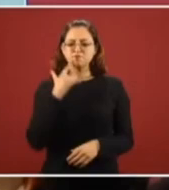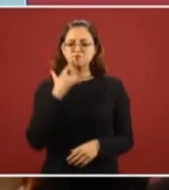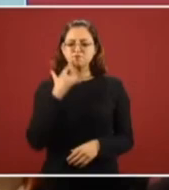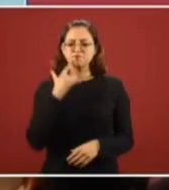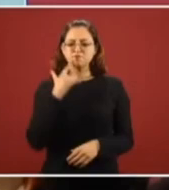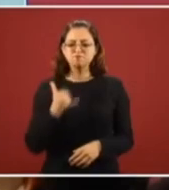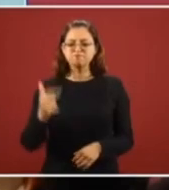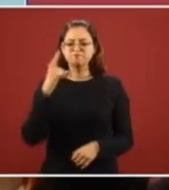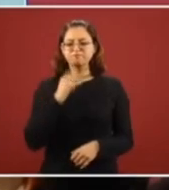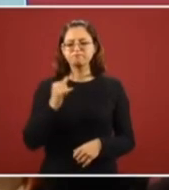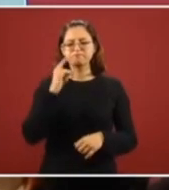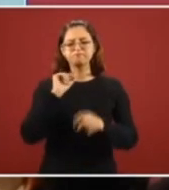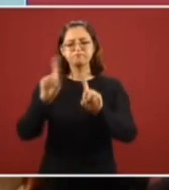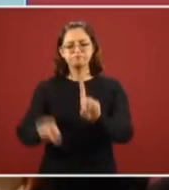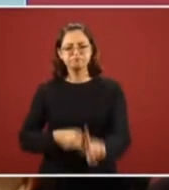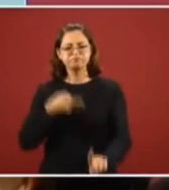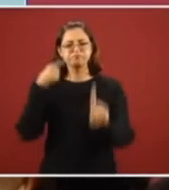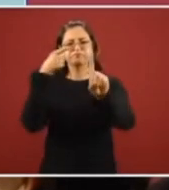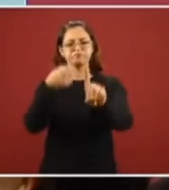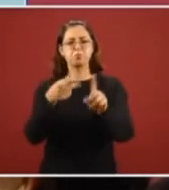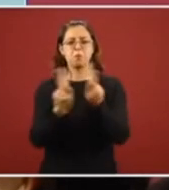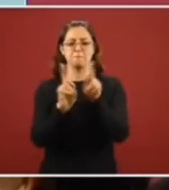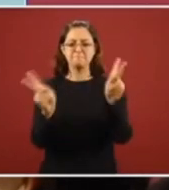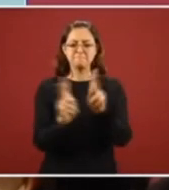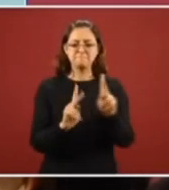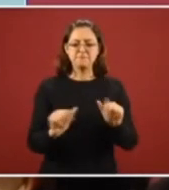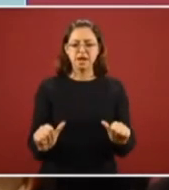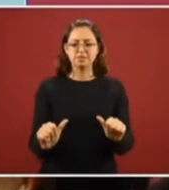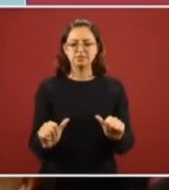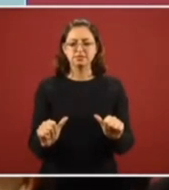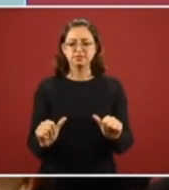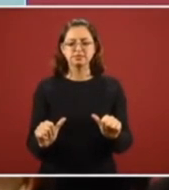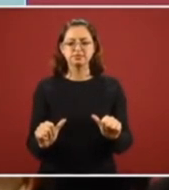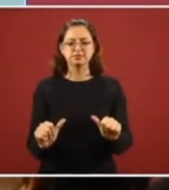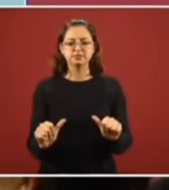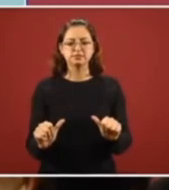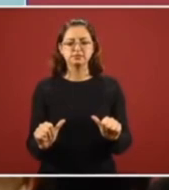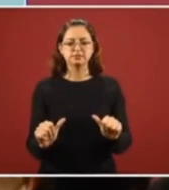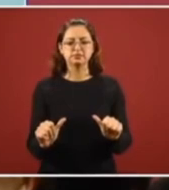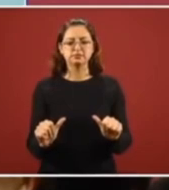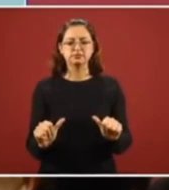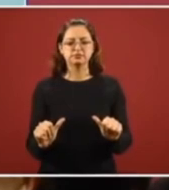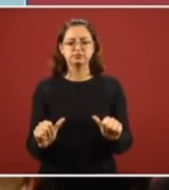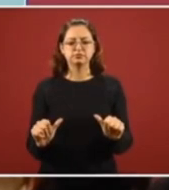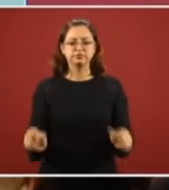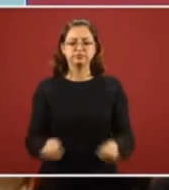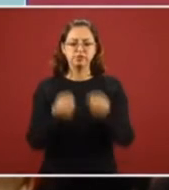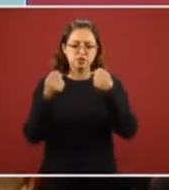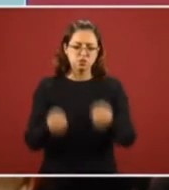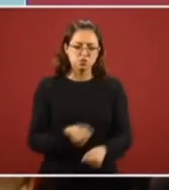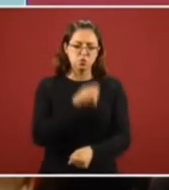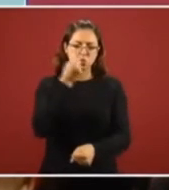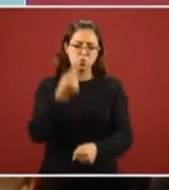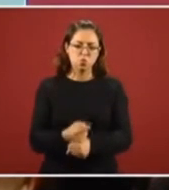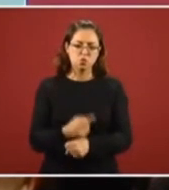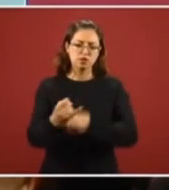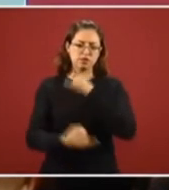paz y la seguridad